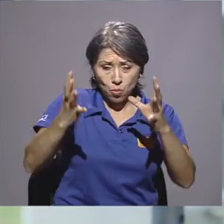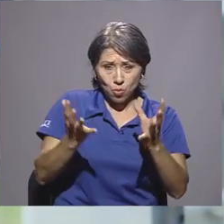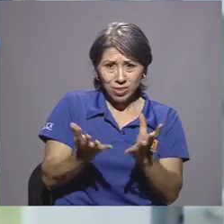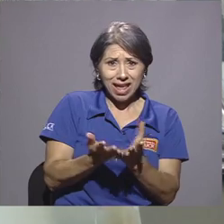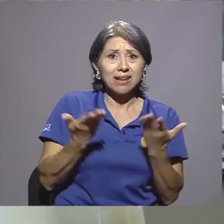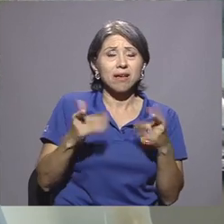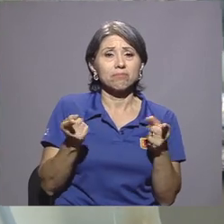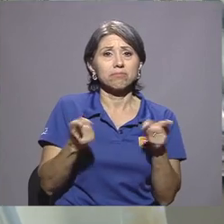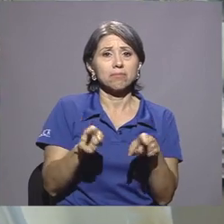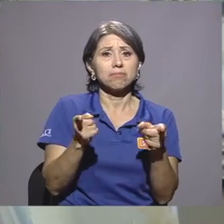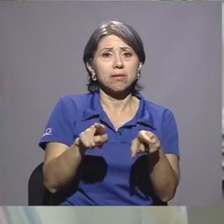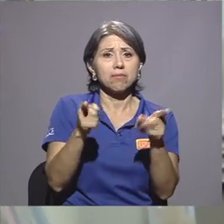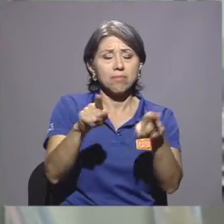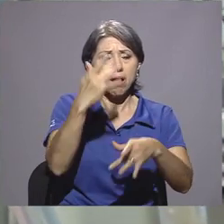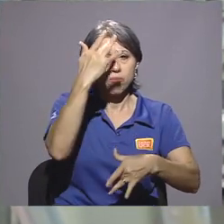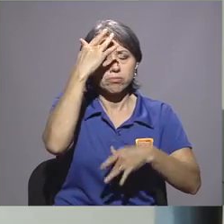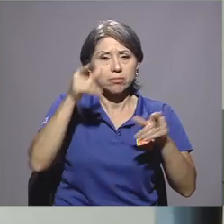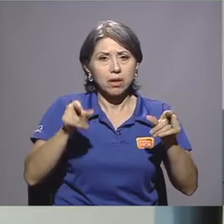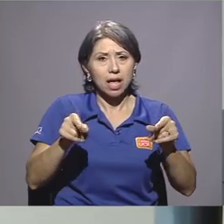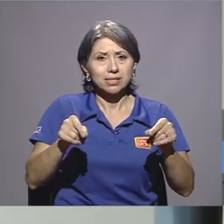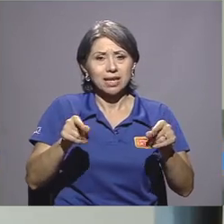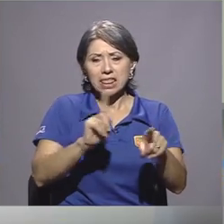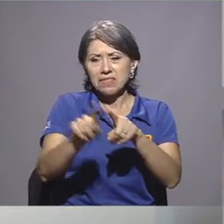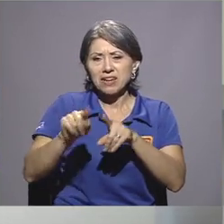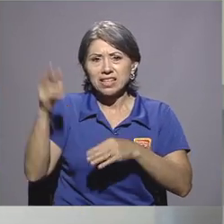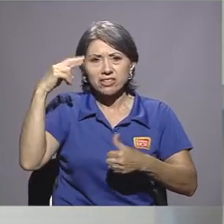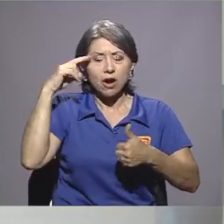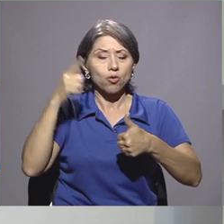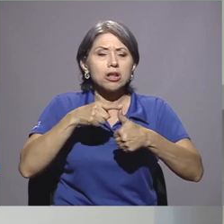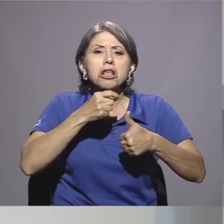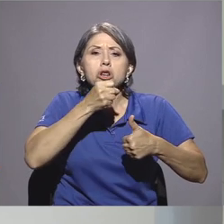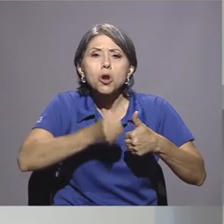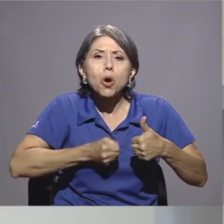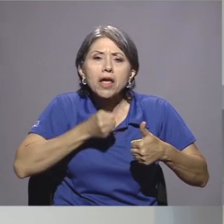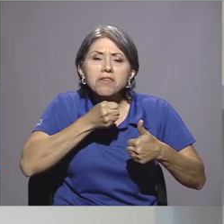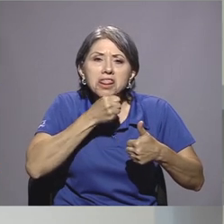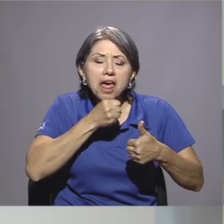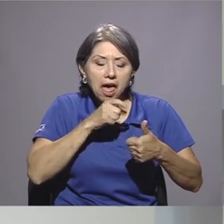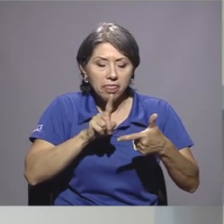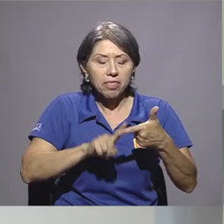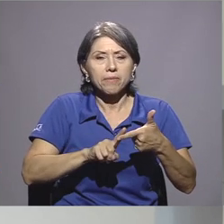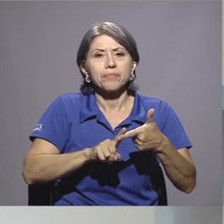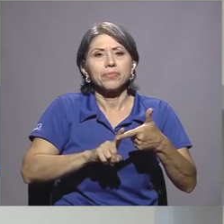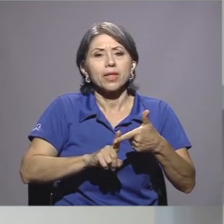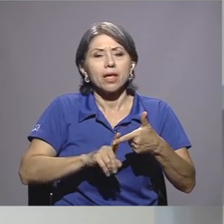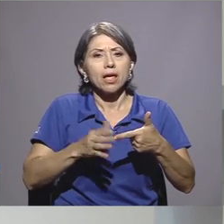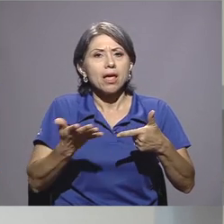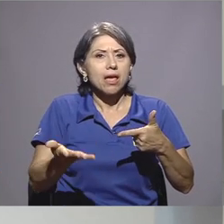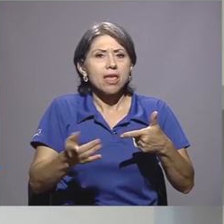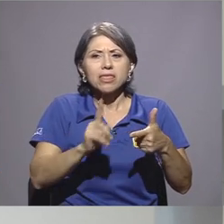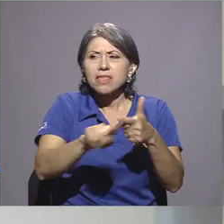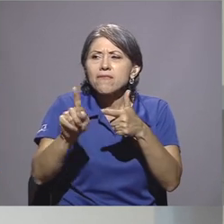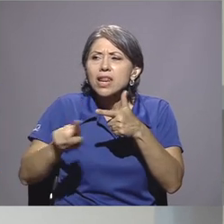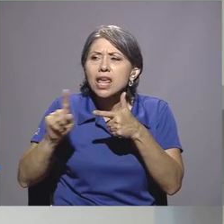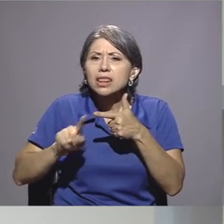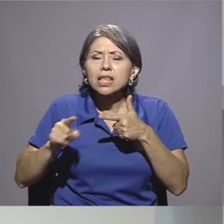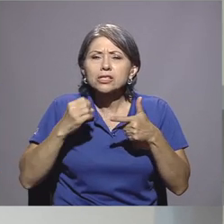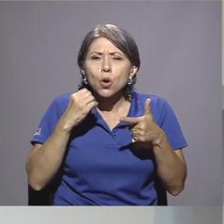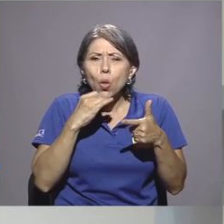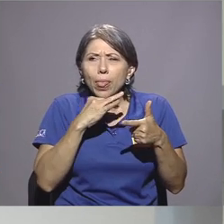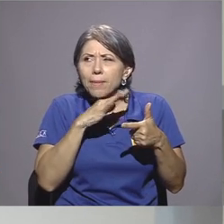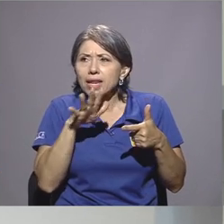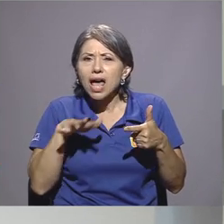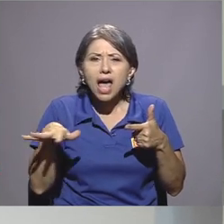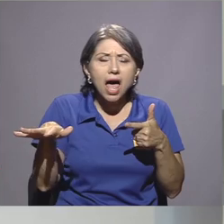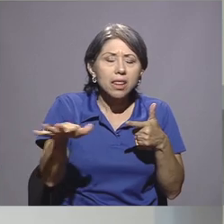un aumento en la incidencia de cáncer debido a varias razones, la longevidad, exposición a diferentes digamos contaminantes, etc.